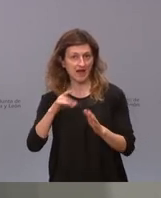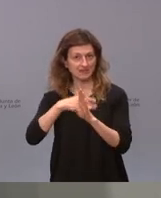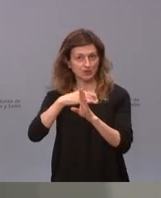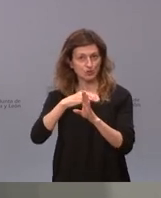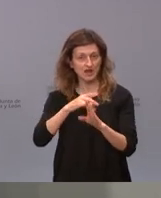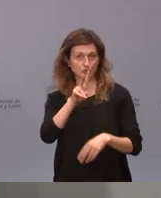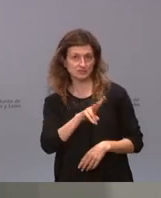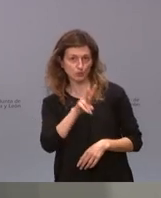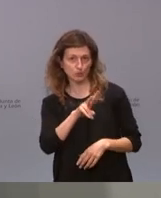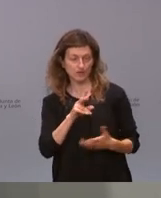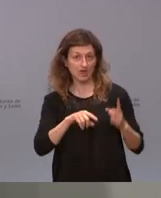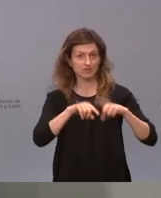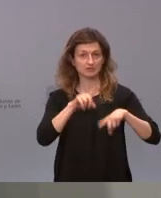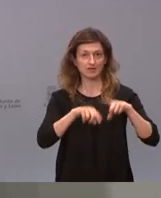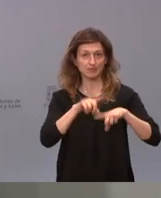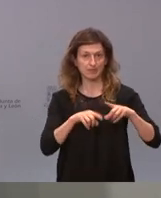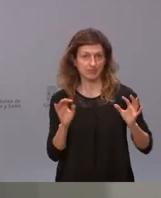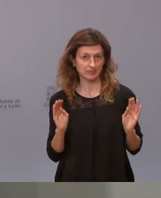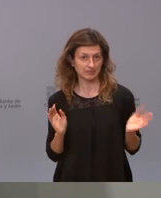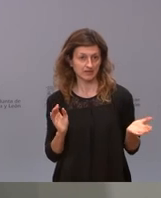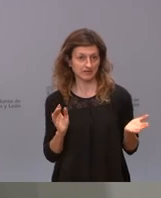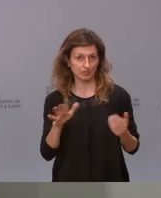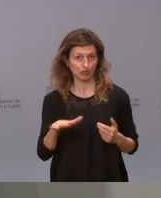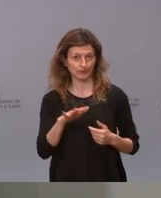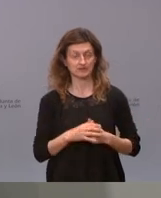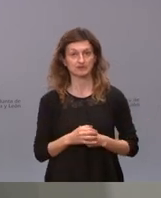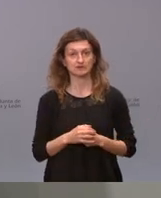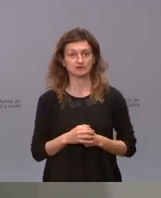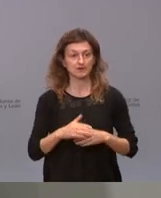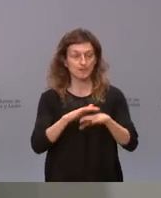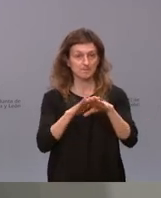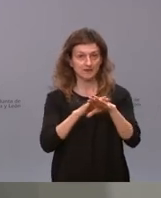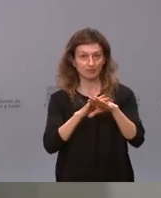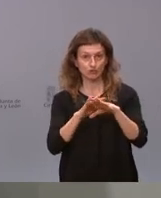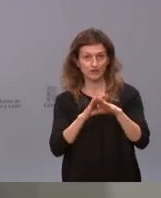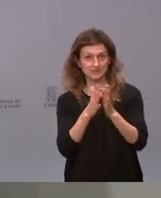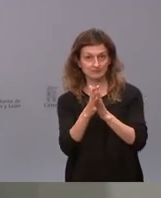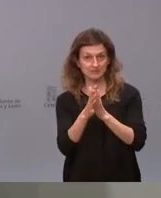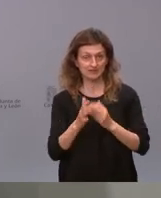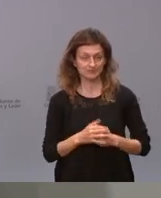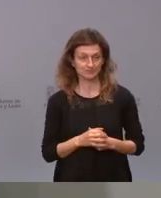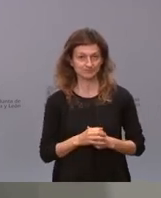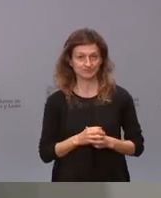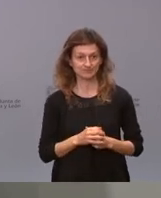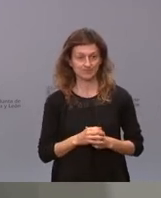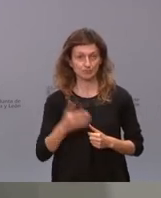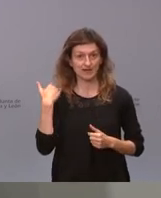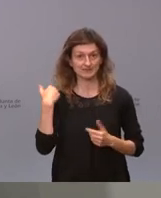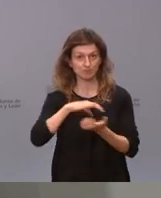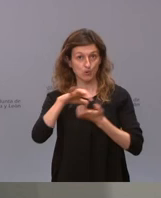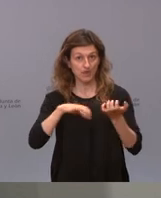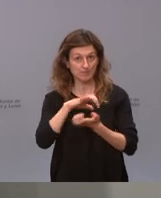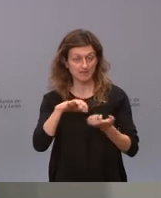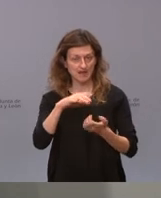segunda dependiendo de donde estén perdone que le haga esta aclaración pero bueno como sé que ha sido un tema polémico y se me ha olvidado